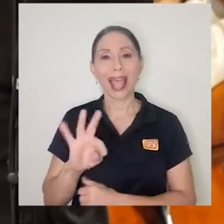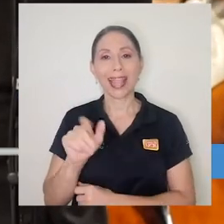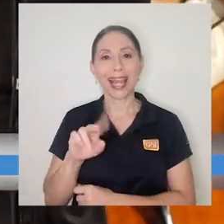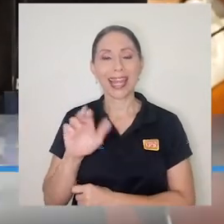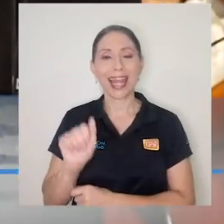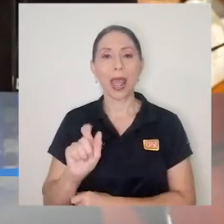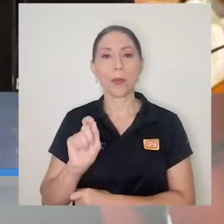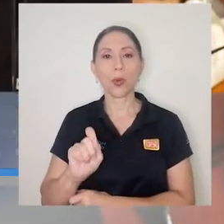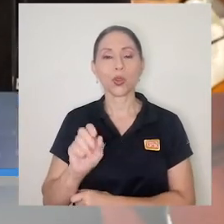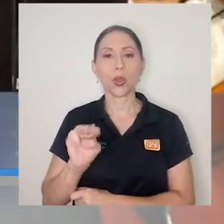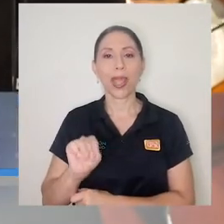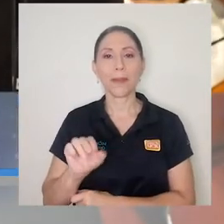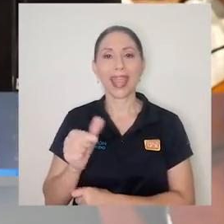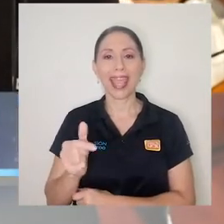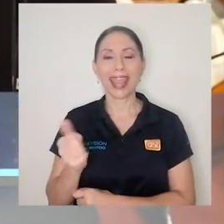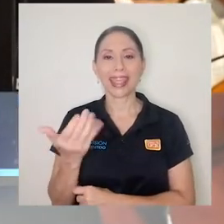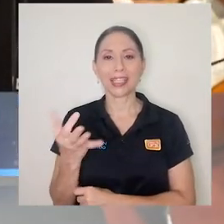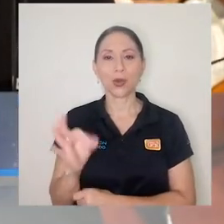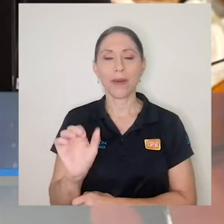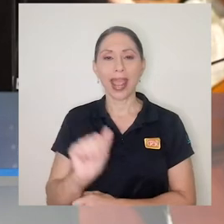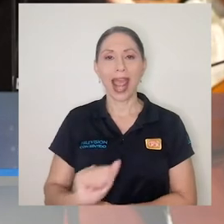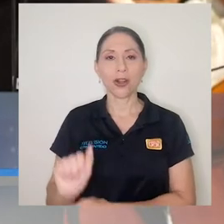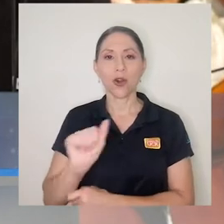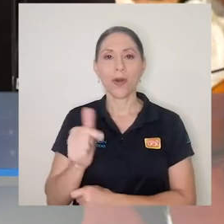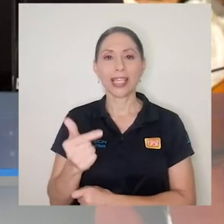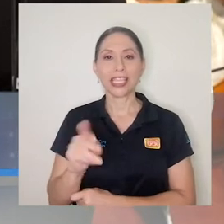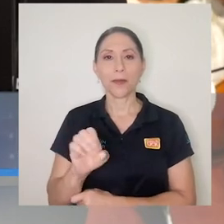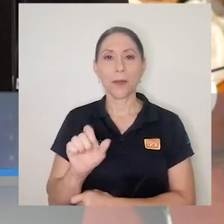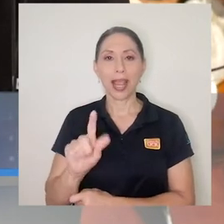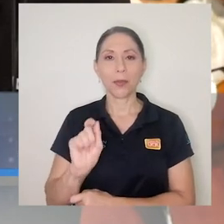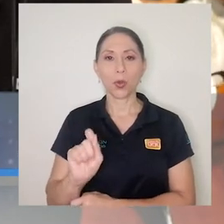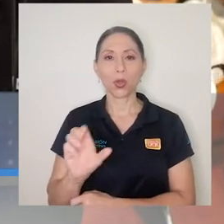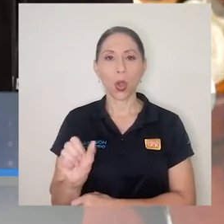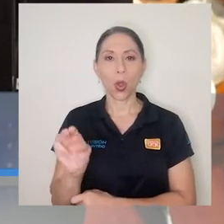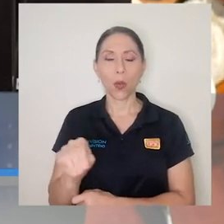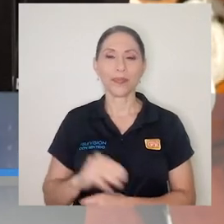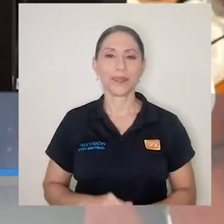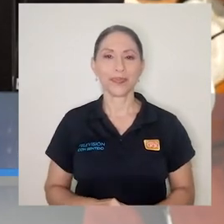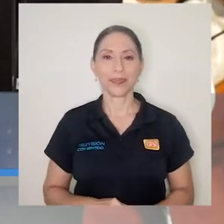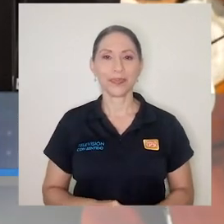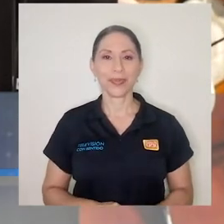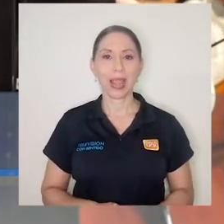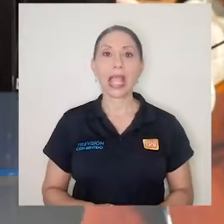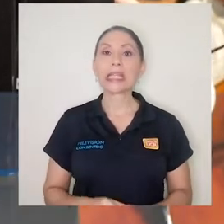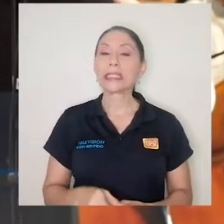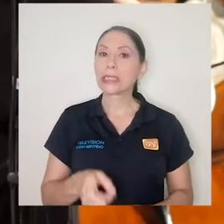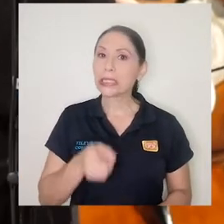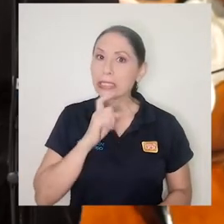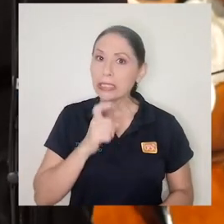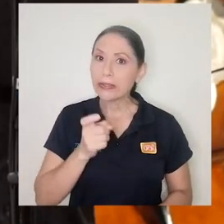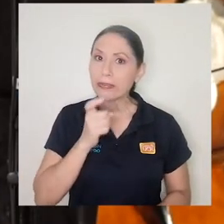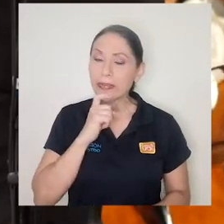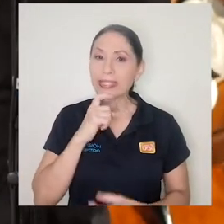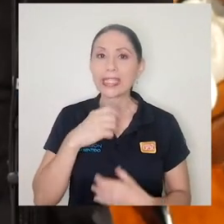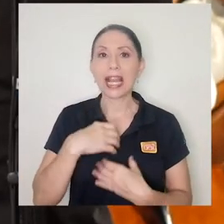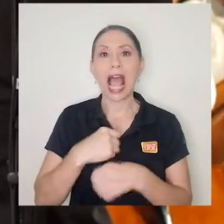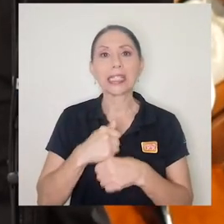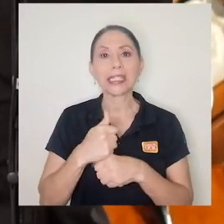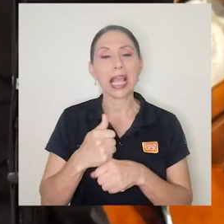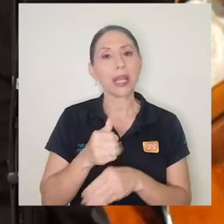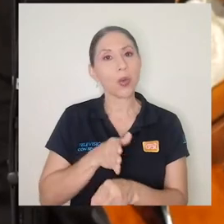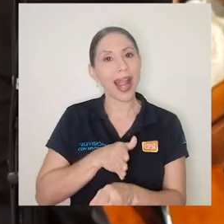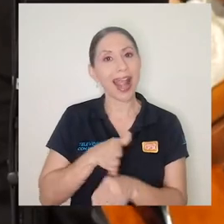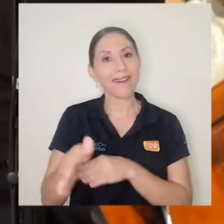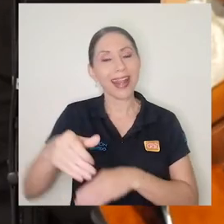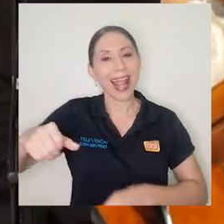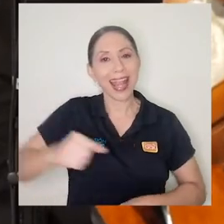catalina.mg19.gmail.com Es bastante difícil hacer una carrera en